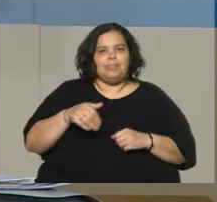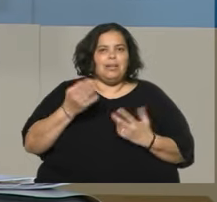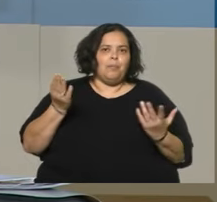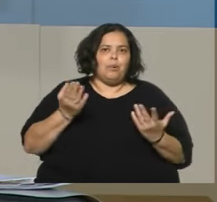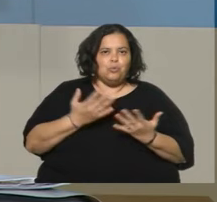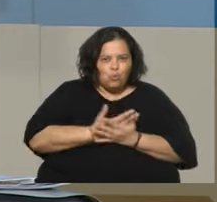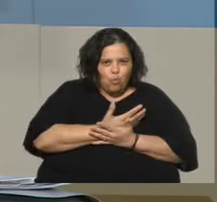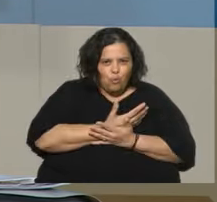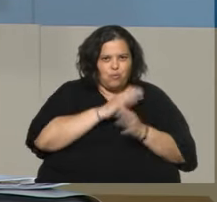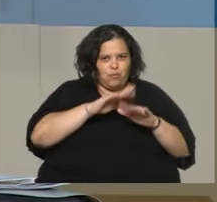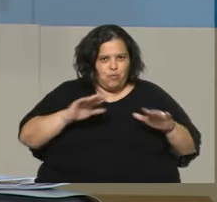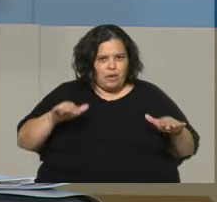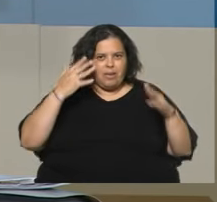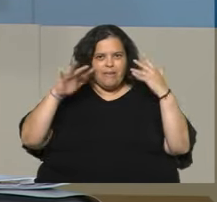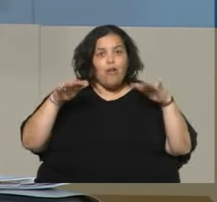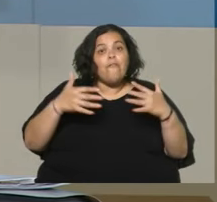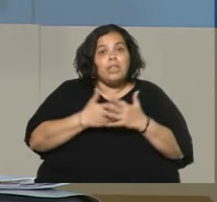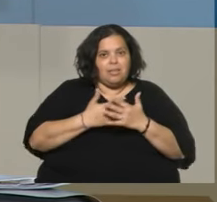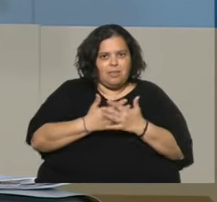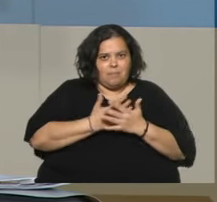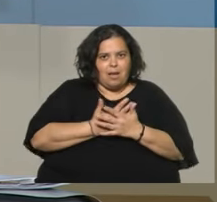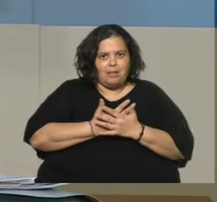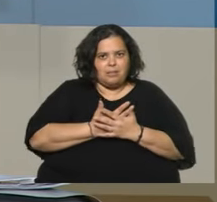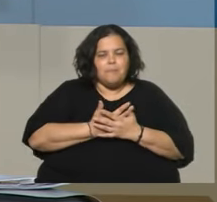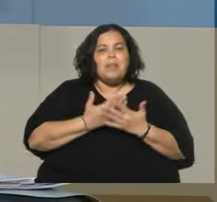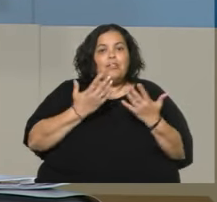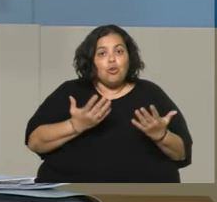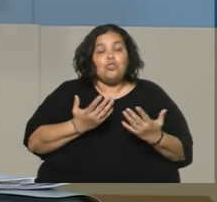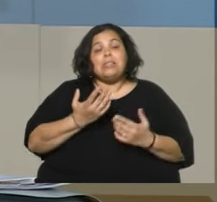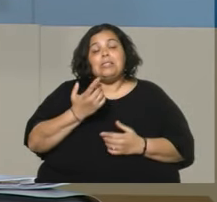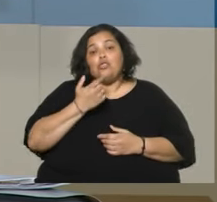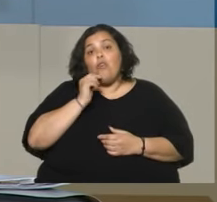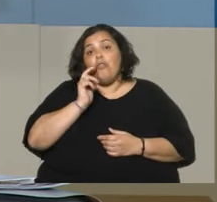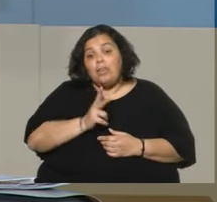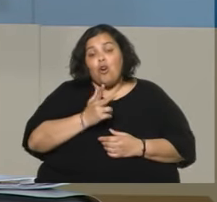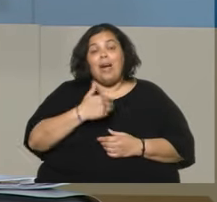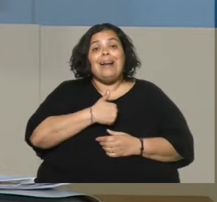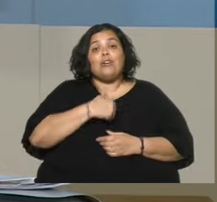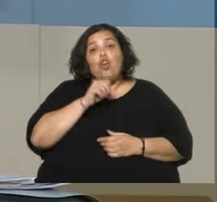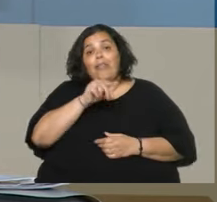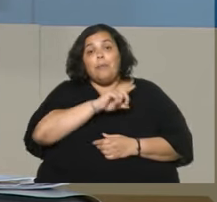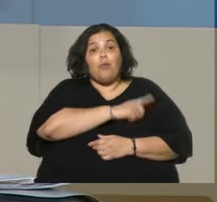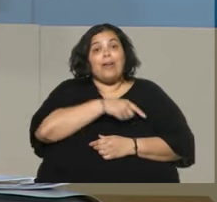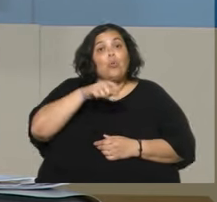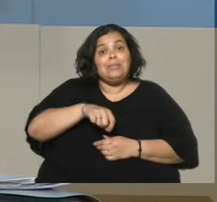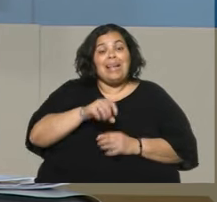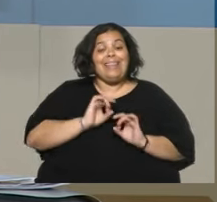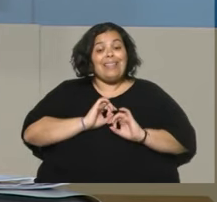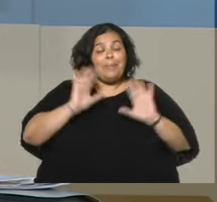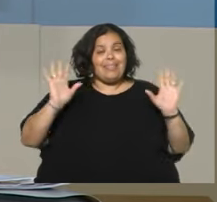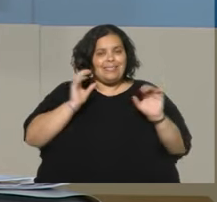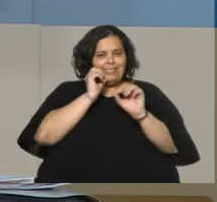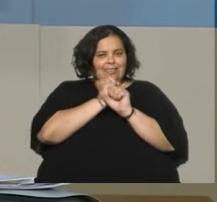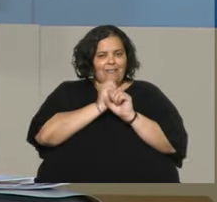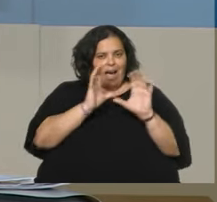que tienen los niños, niñas y adolescentes, las víctimas en este caso. Por eso destaco el rol que ha tenido el Poder Judicial, la independencia que tiene el Poder Judicial